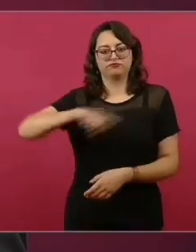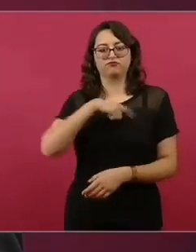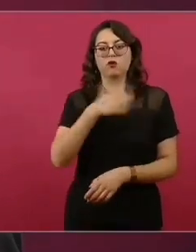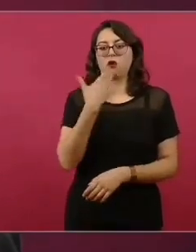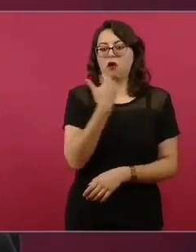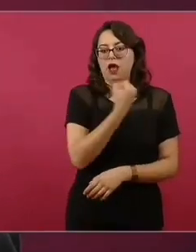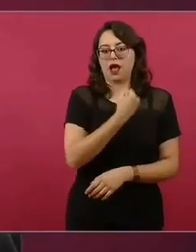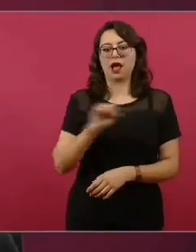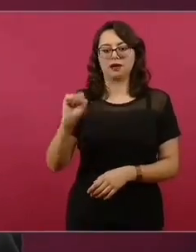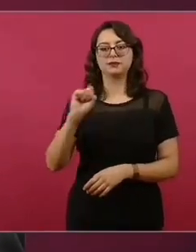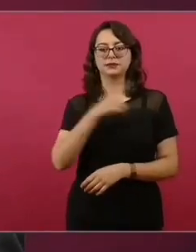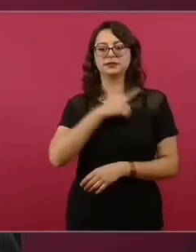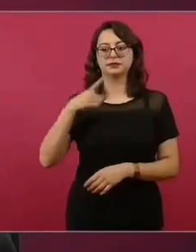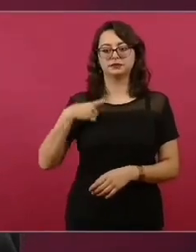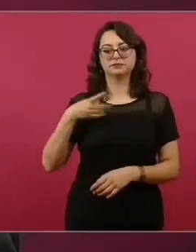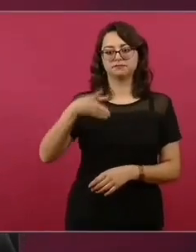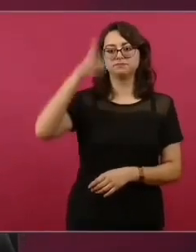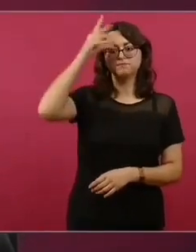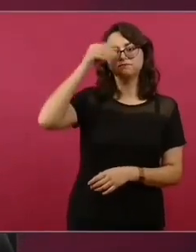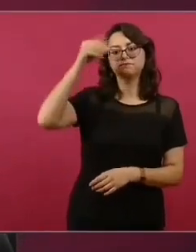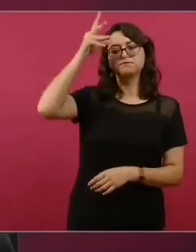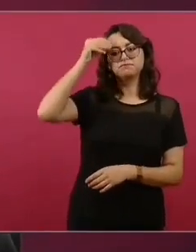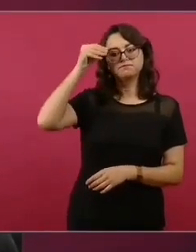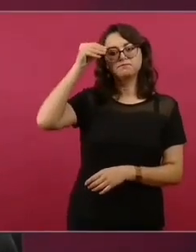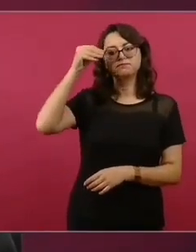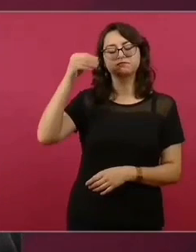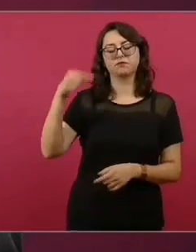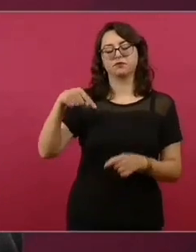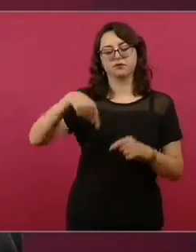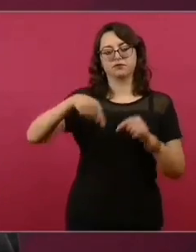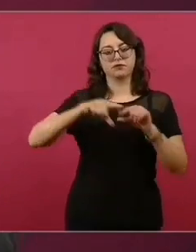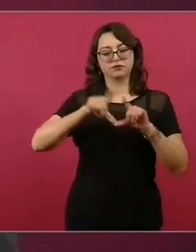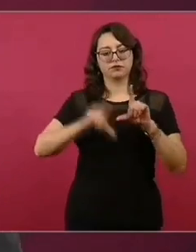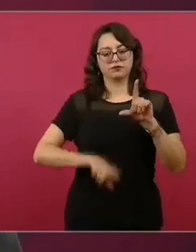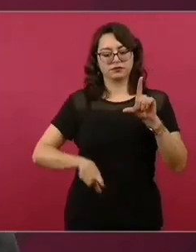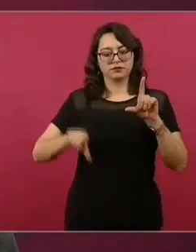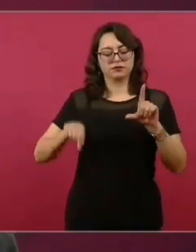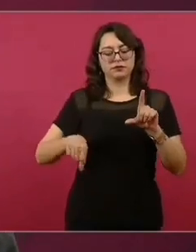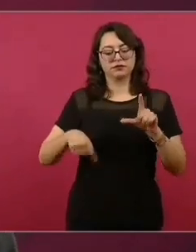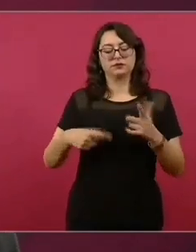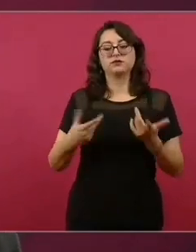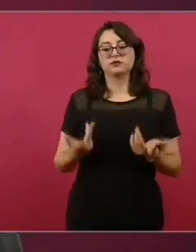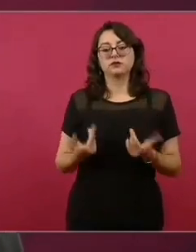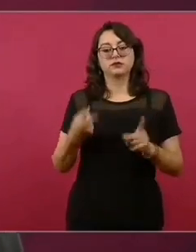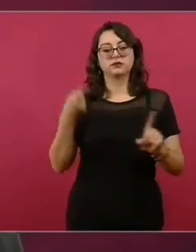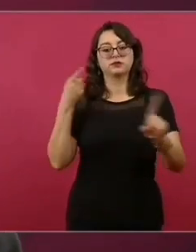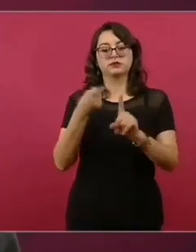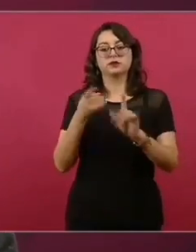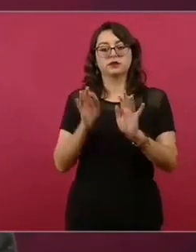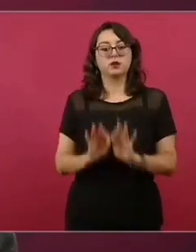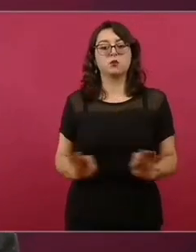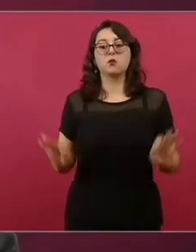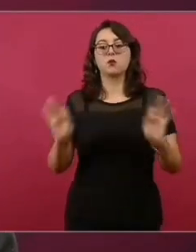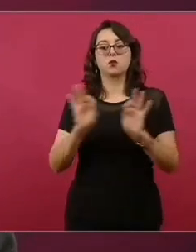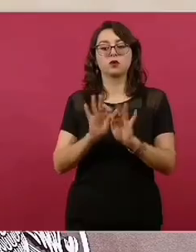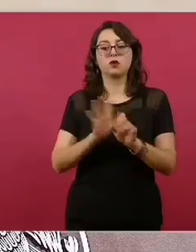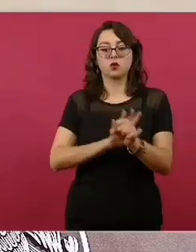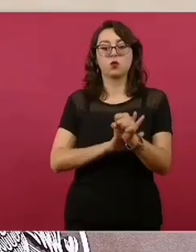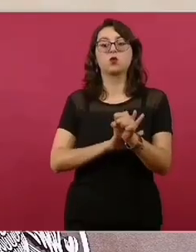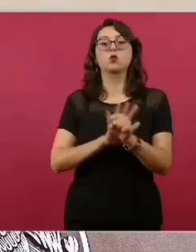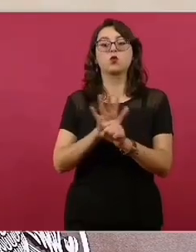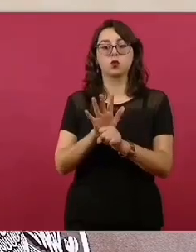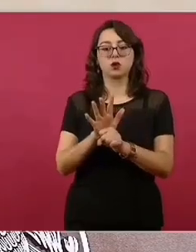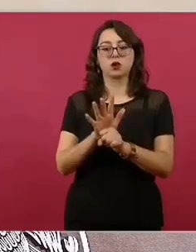En el caso mexicano, como lo dijimos aquí en esta misma tribuna hace unos meses, hay un elemento muy sobresaliente que es la